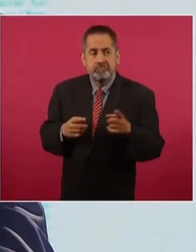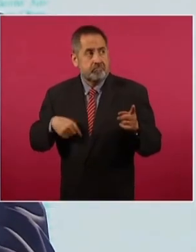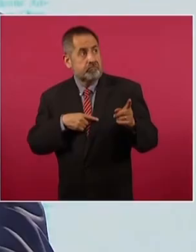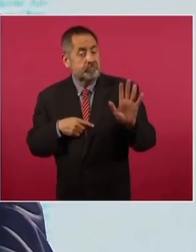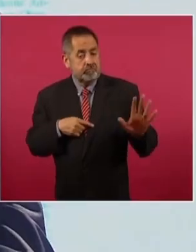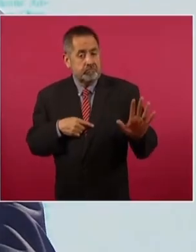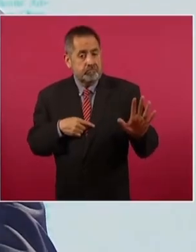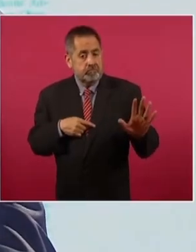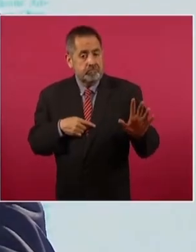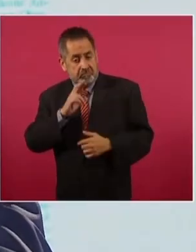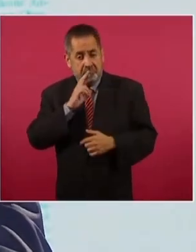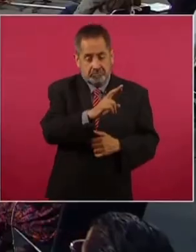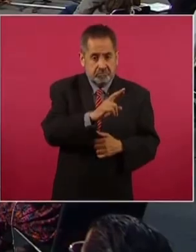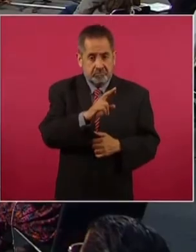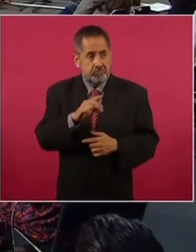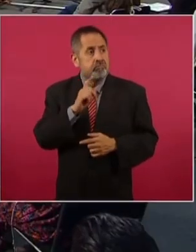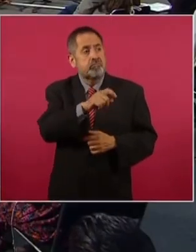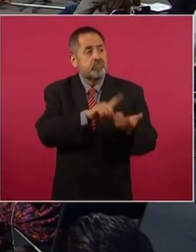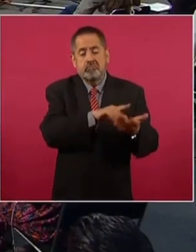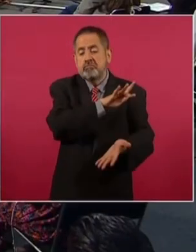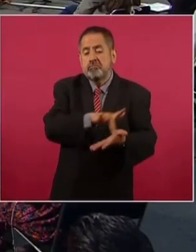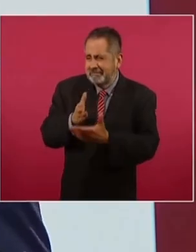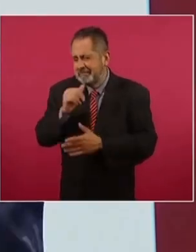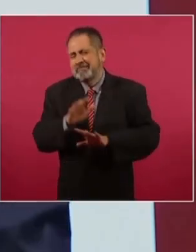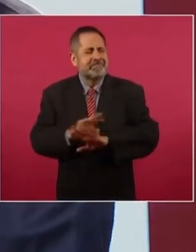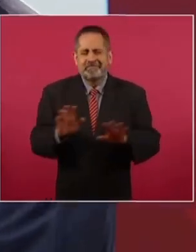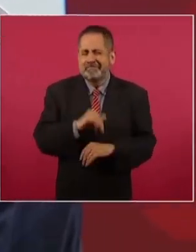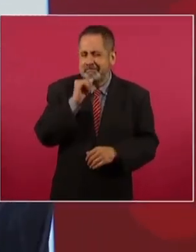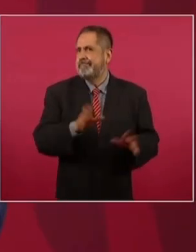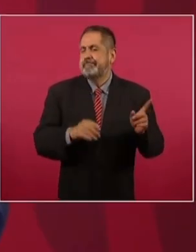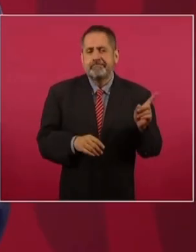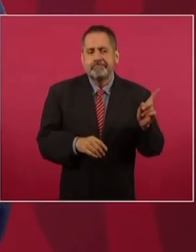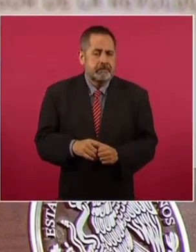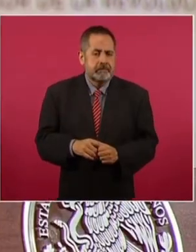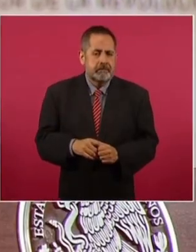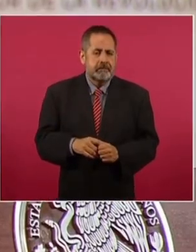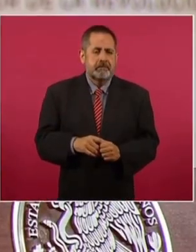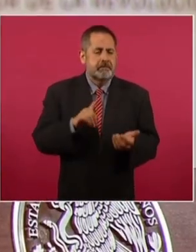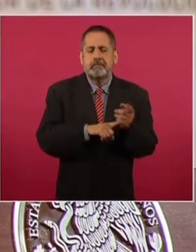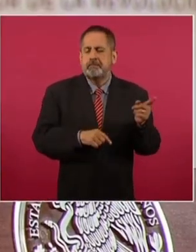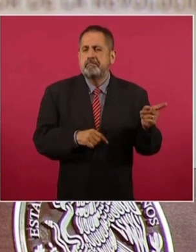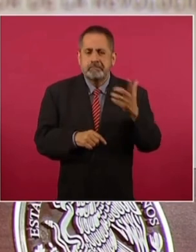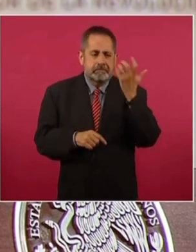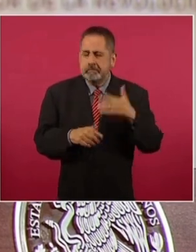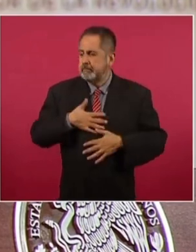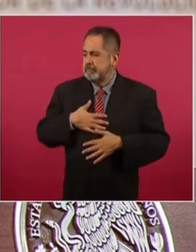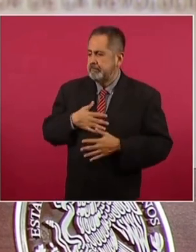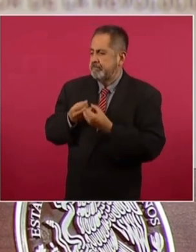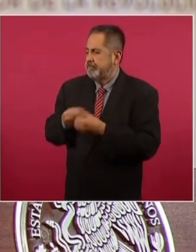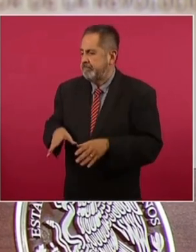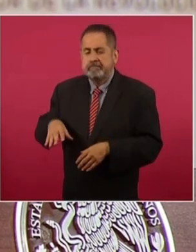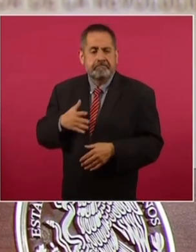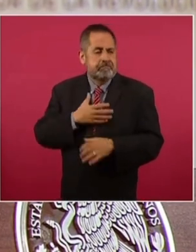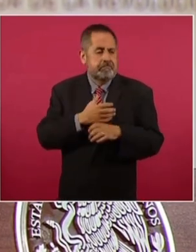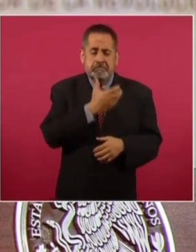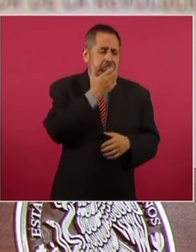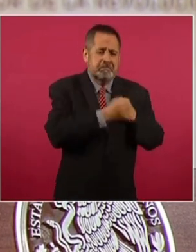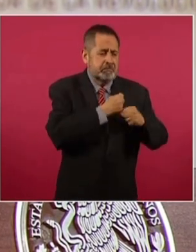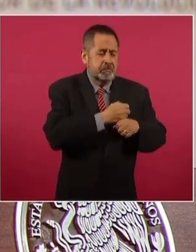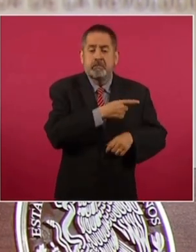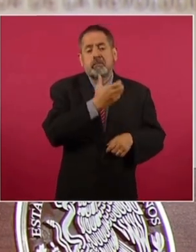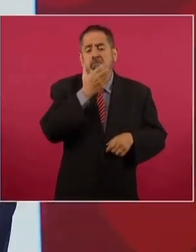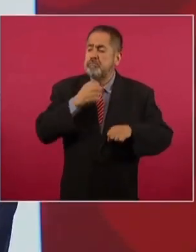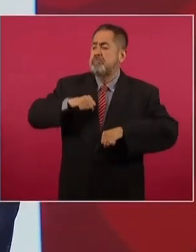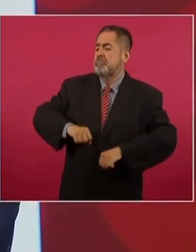nosotros les contestemos que están apoyando a corruptos. Este es un asunto de estos intereses ultraconservadores,